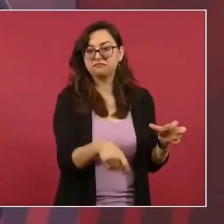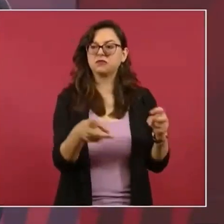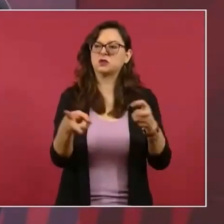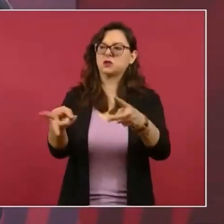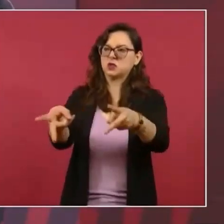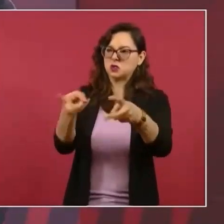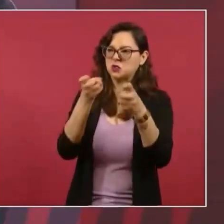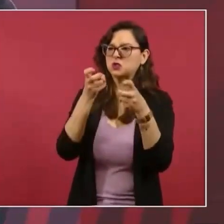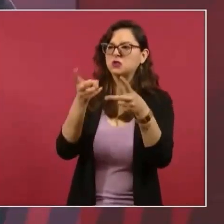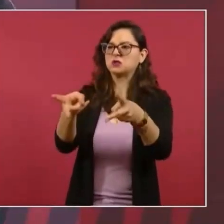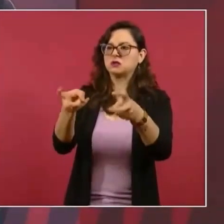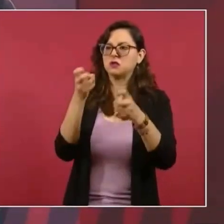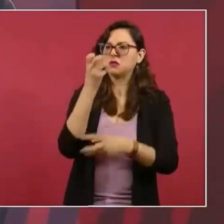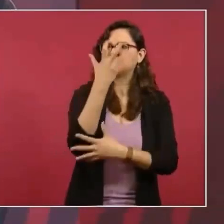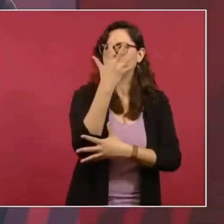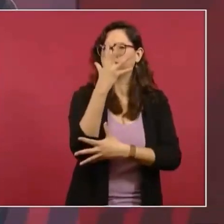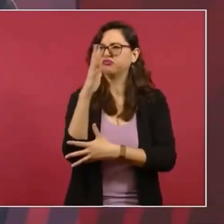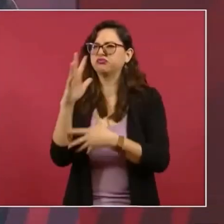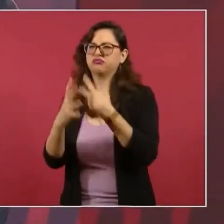enriquecimiento